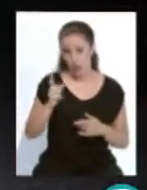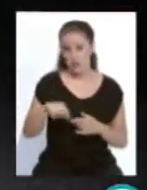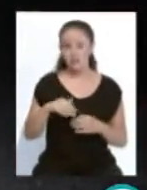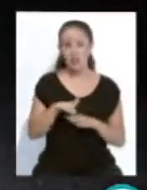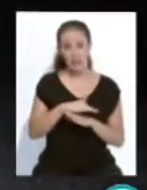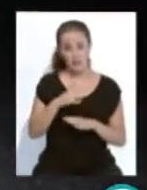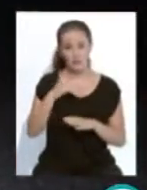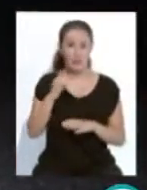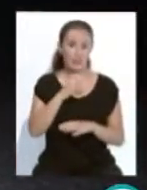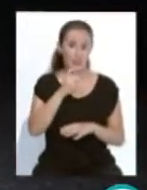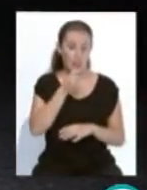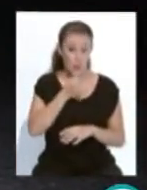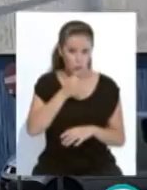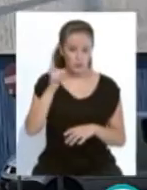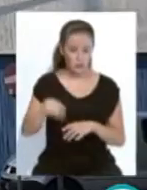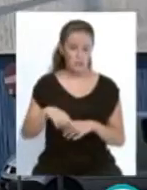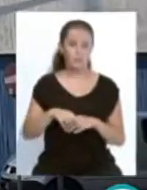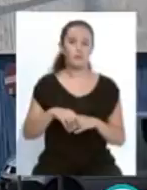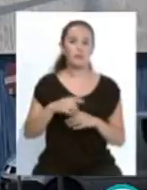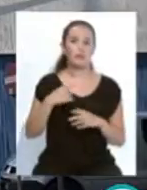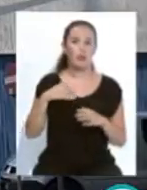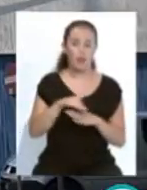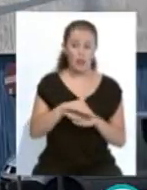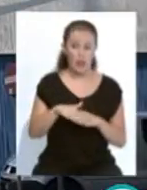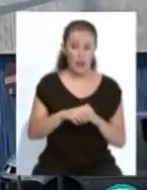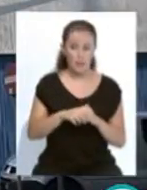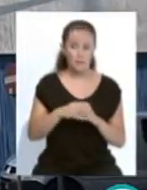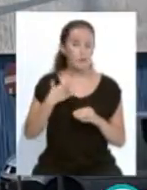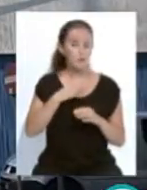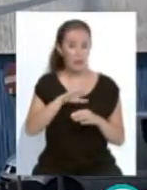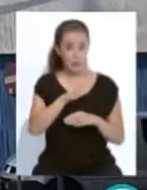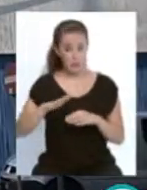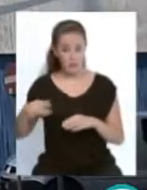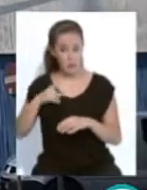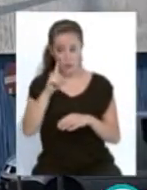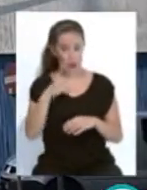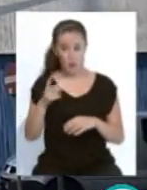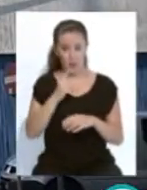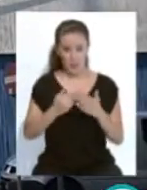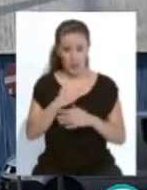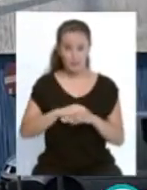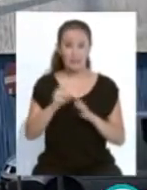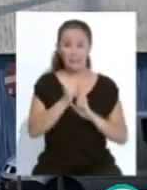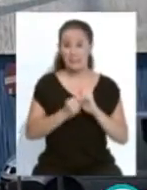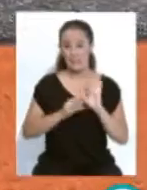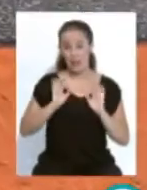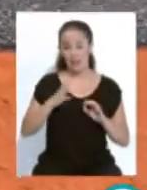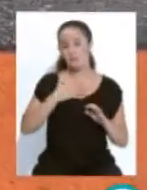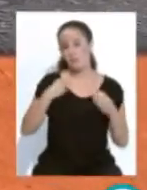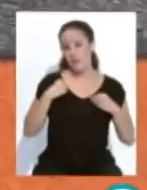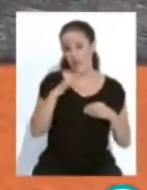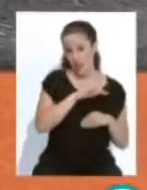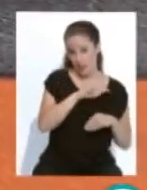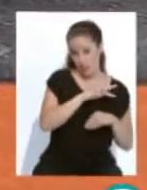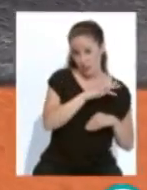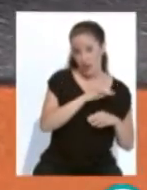Agulló, Ceuta Neptuno, Villa de Paradas y Nereidas, donde podrán estacionar por un euro al día. Los requisitos son estar empadronado en el